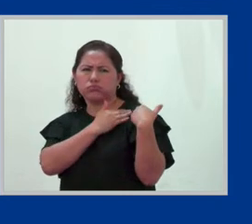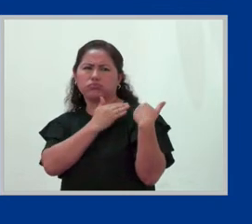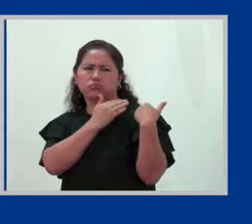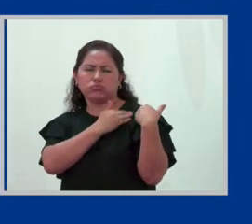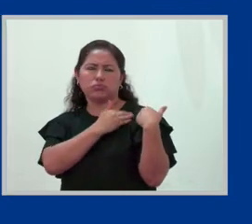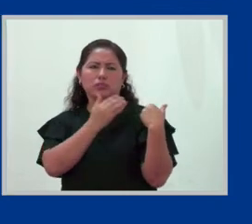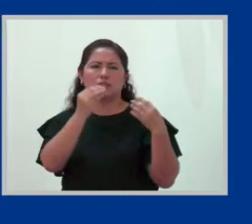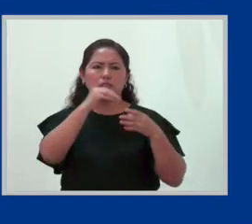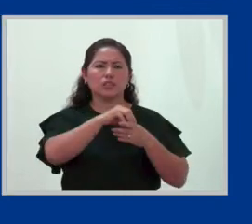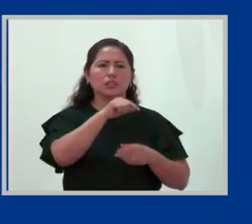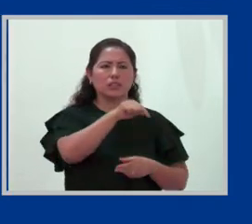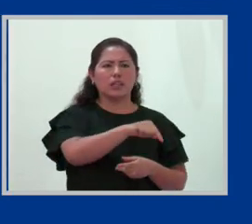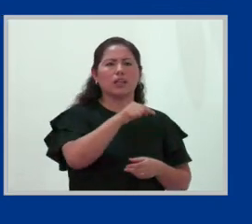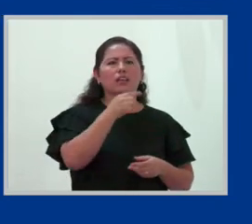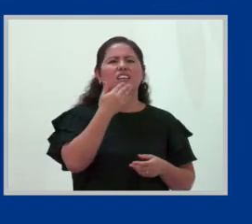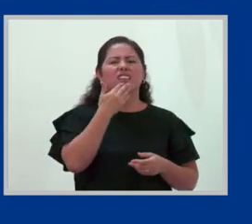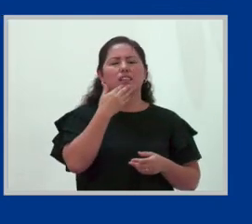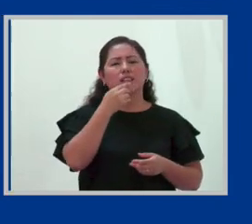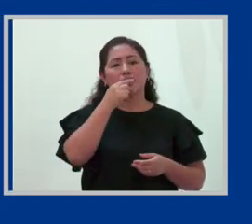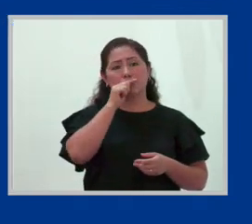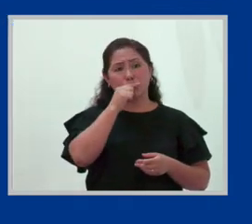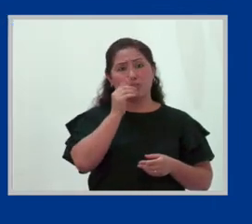particularmente en las mujeres.